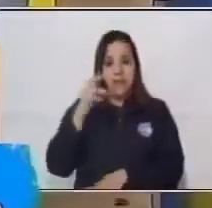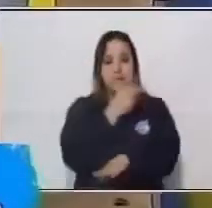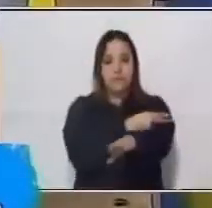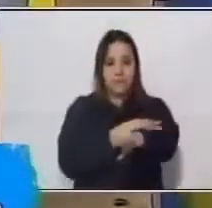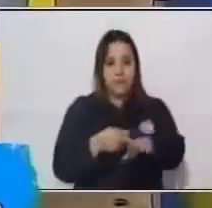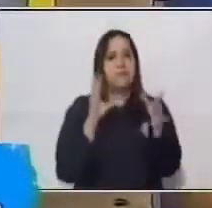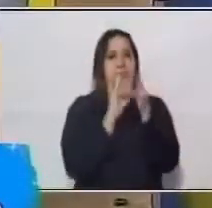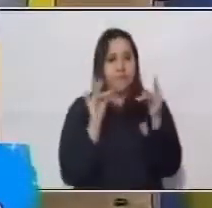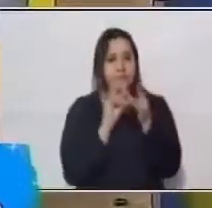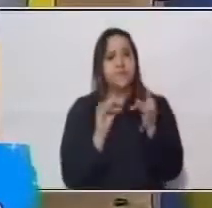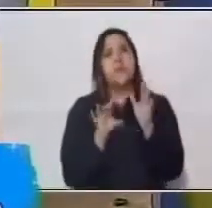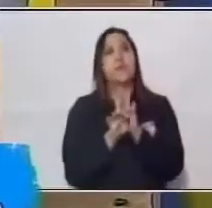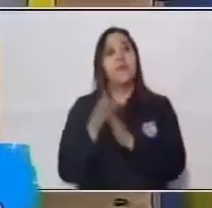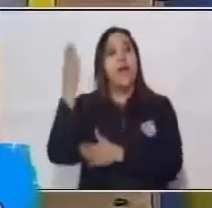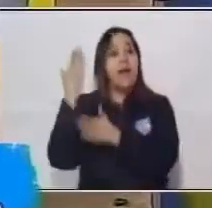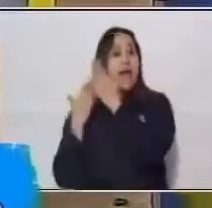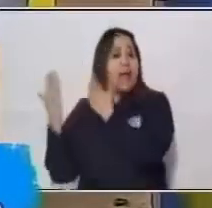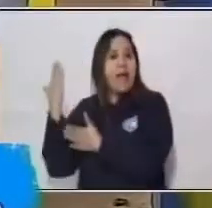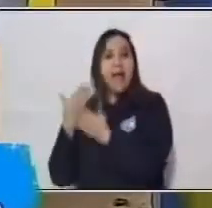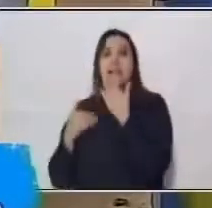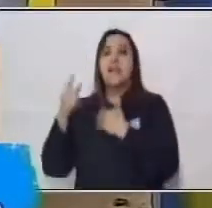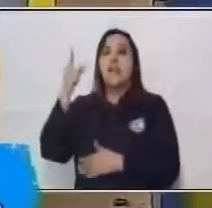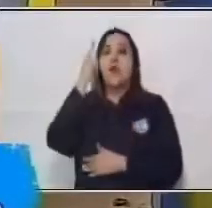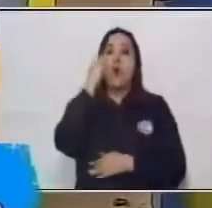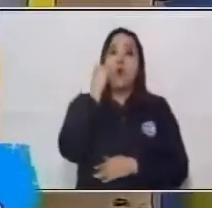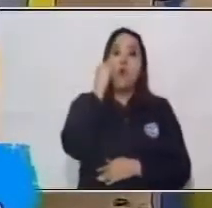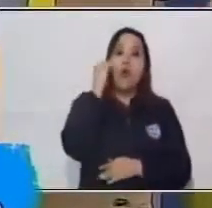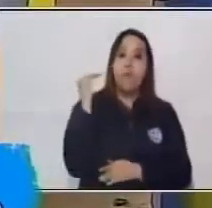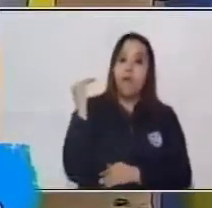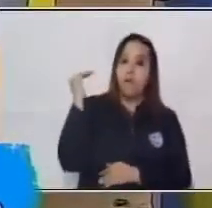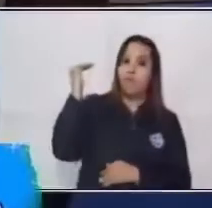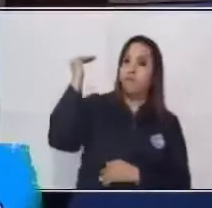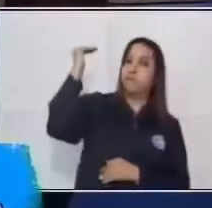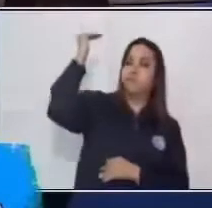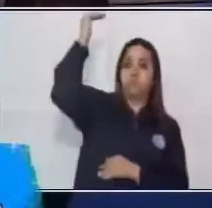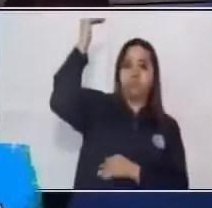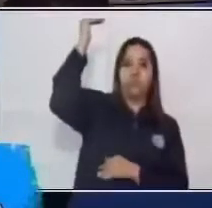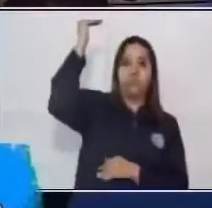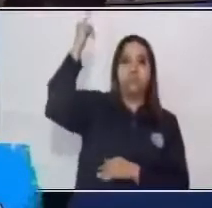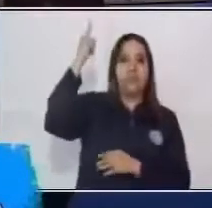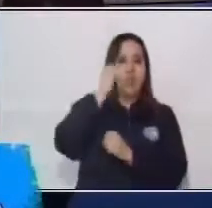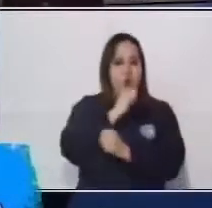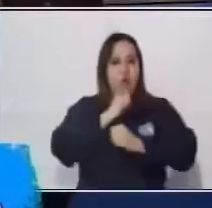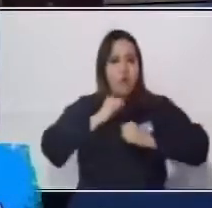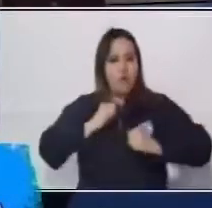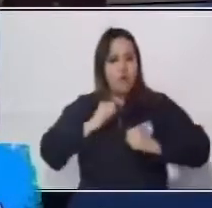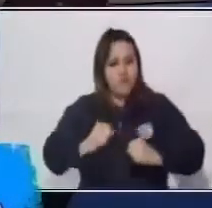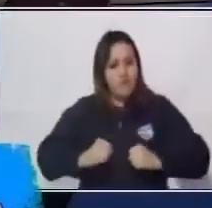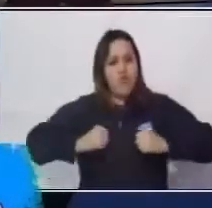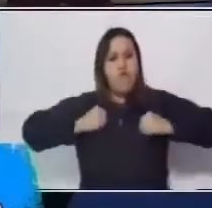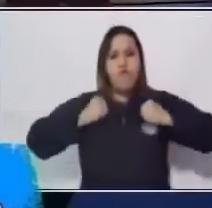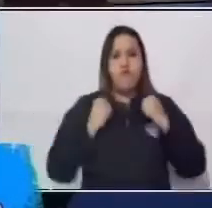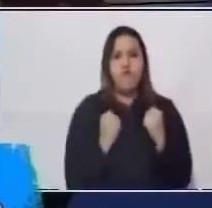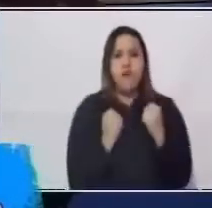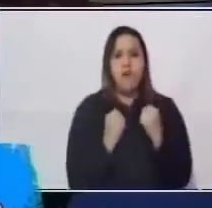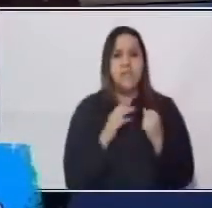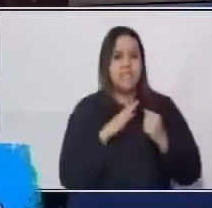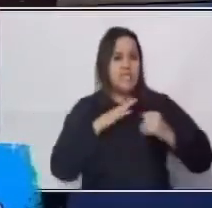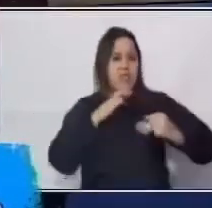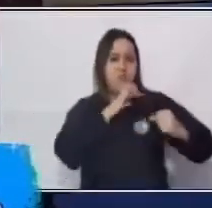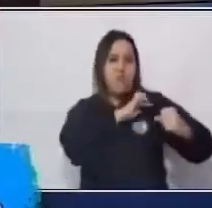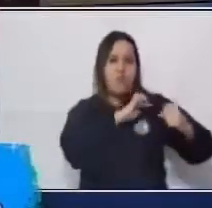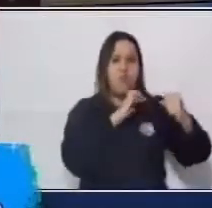popolvú, que Sipagná era un gigante que tenía mucha fuerza, que tenía como poderes o